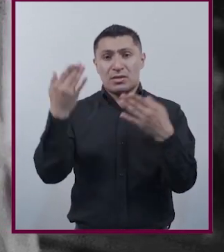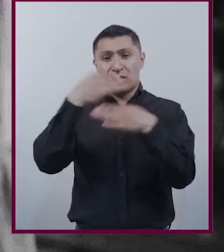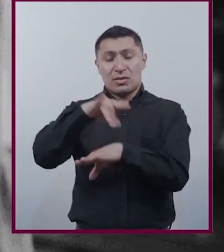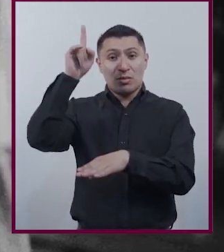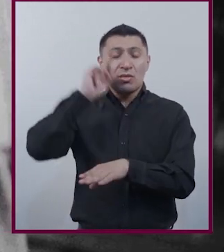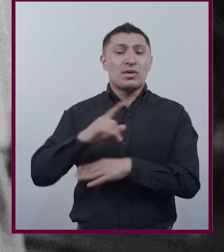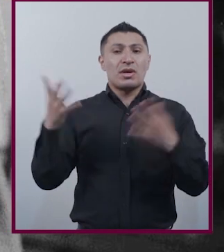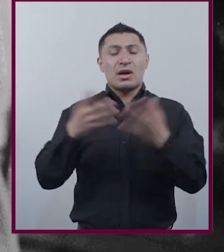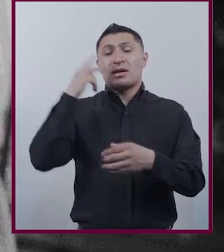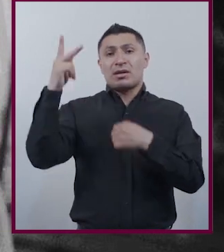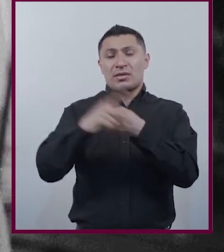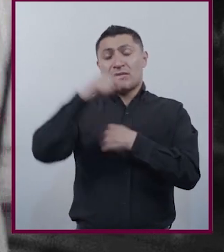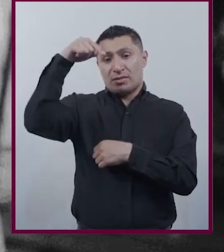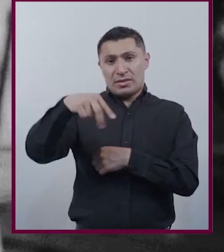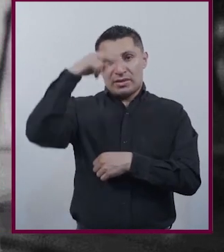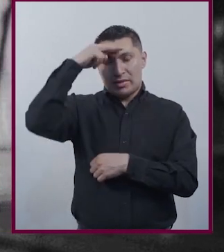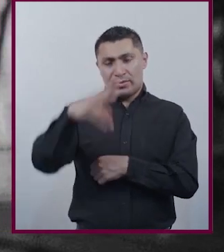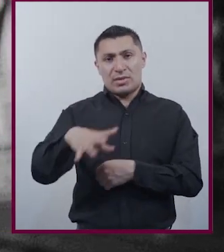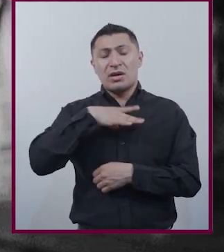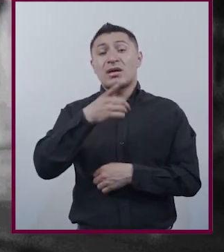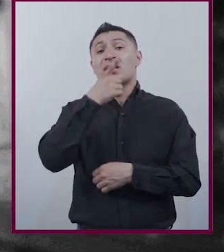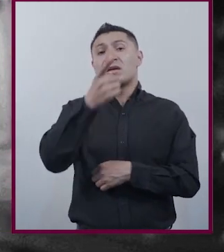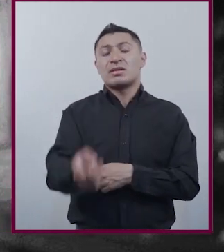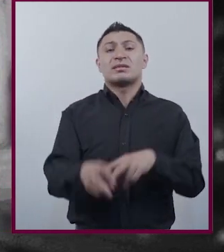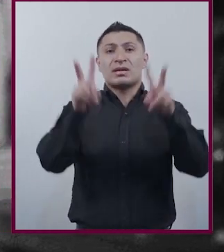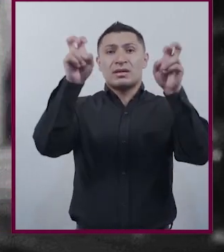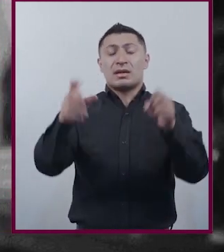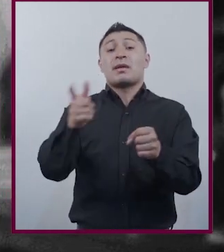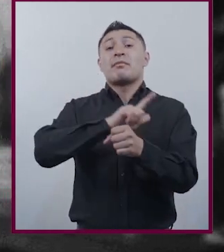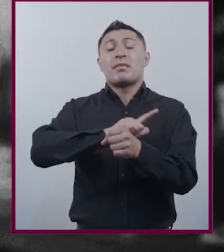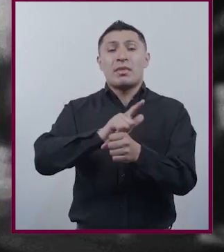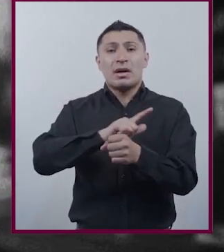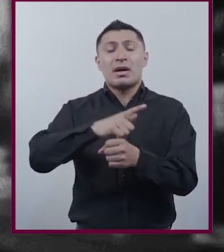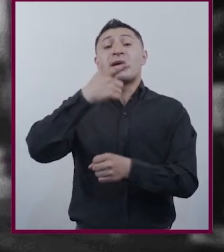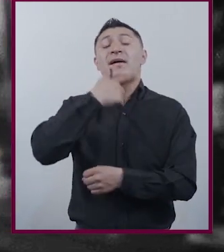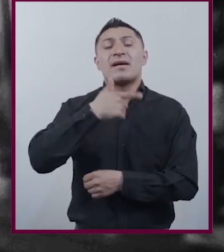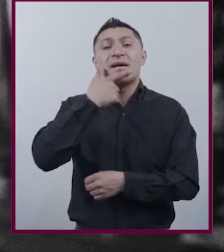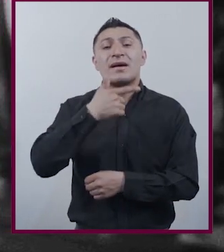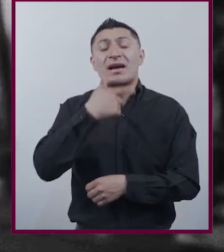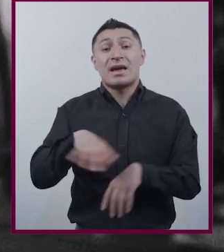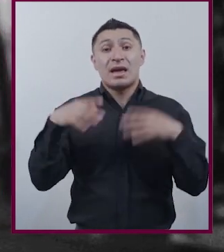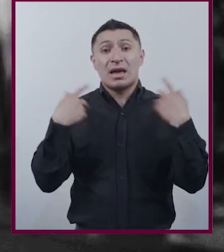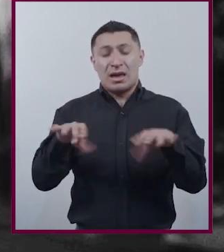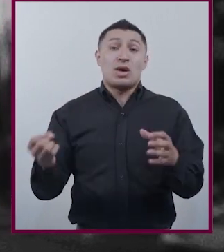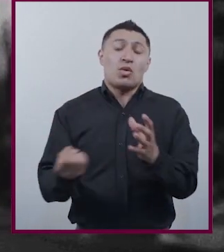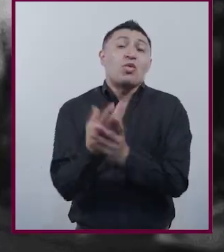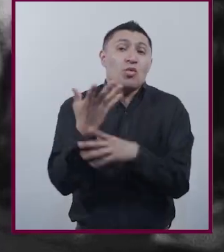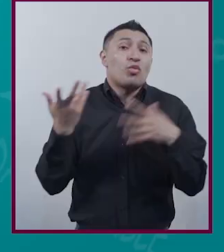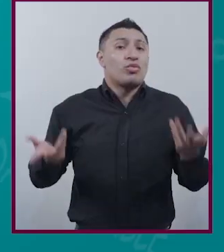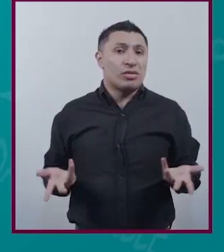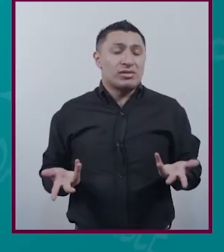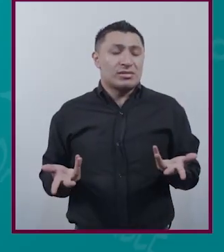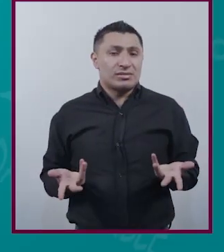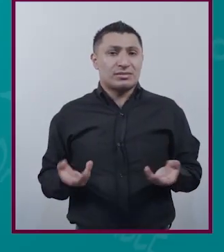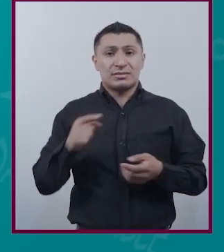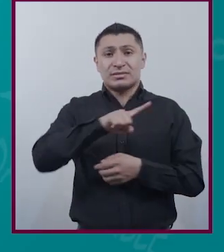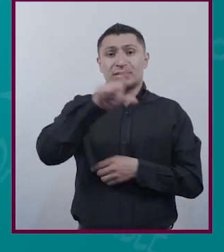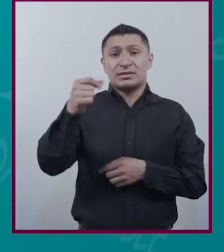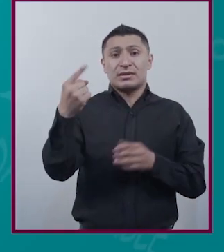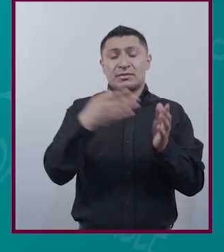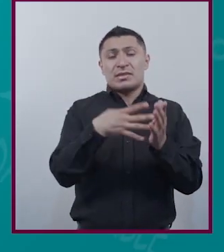Que se realizó En nuestro país Introdujo El tema lésbico Lo que resultaba Bastante novedoso En